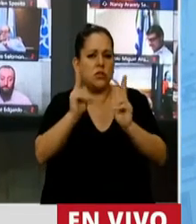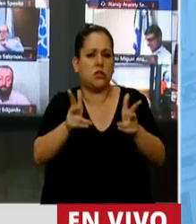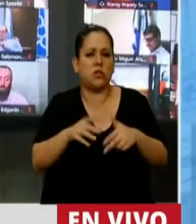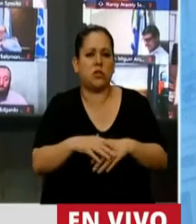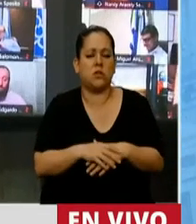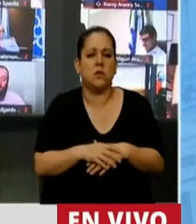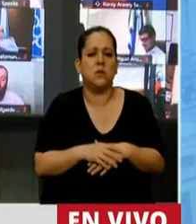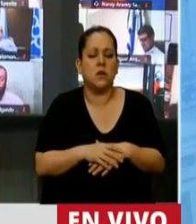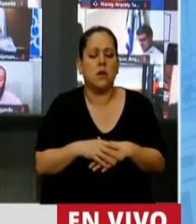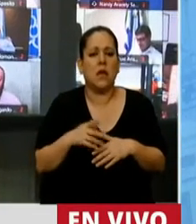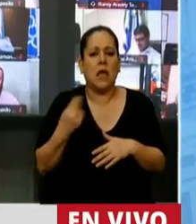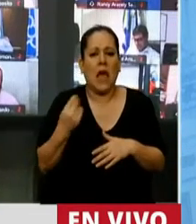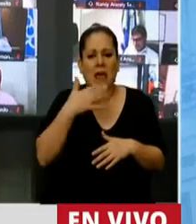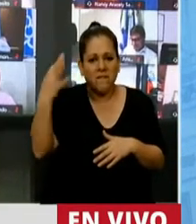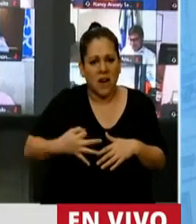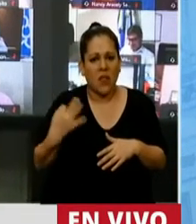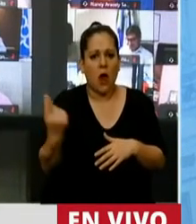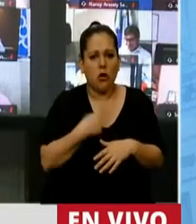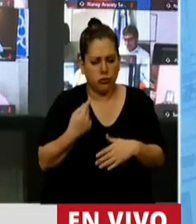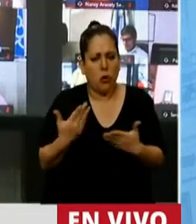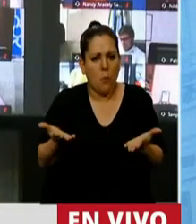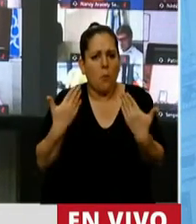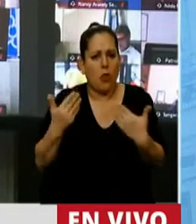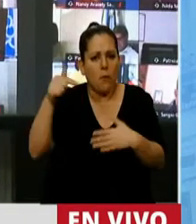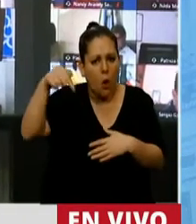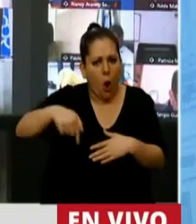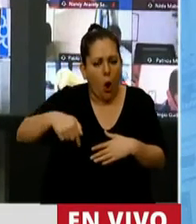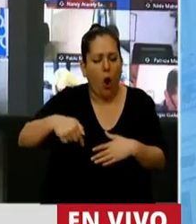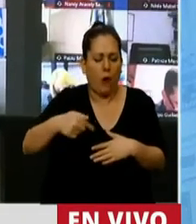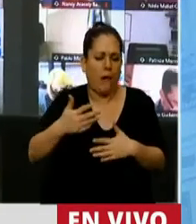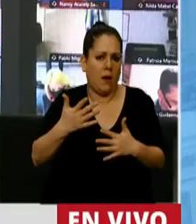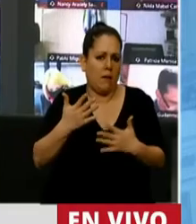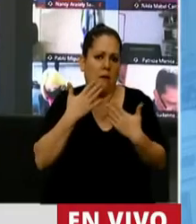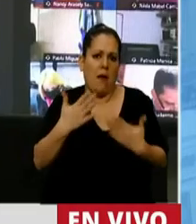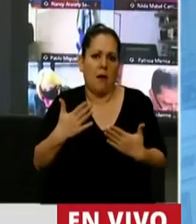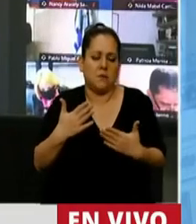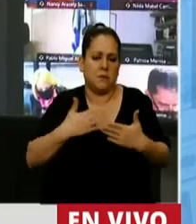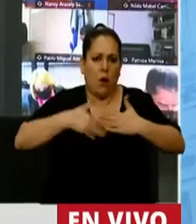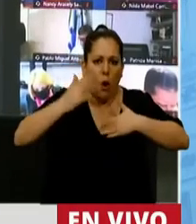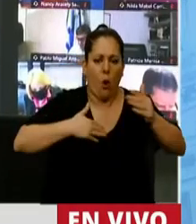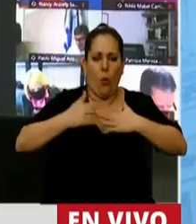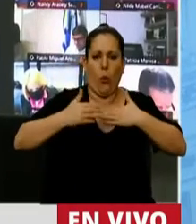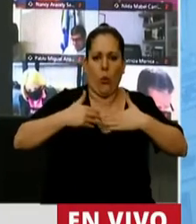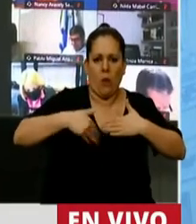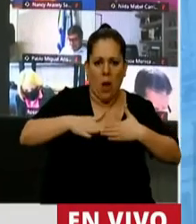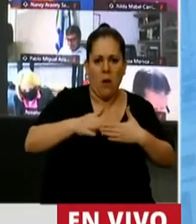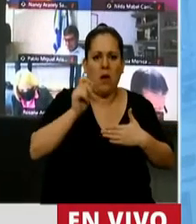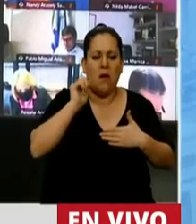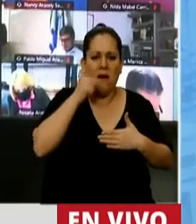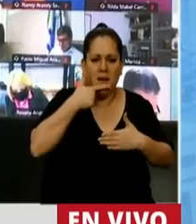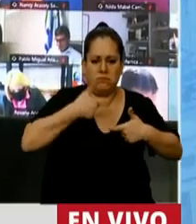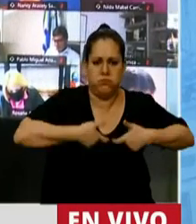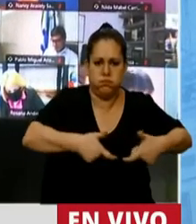que felizmente nosotros vamos a poder contar en esta querida provincia con obras tan importantes como el gasoducto,